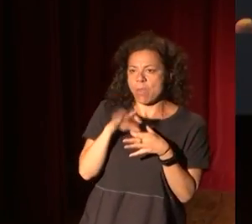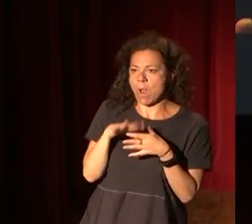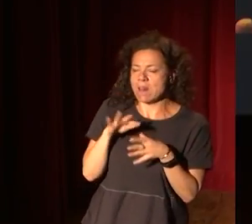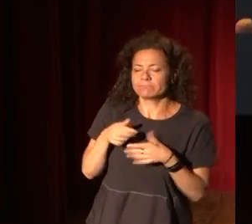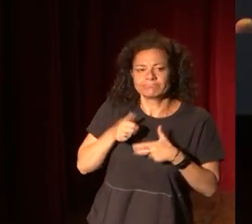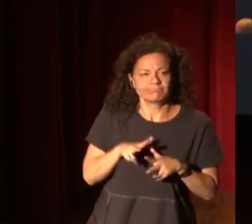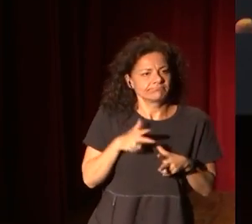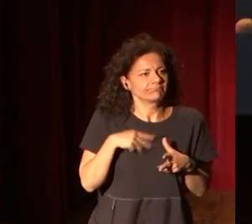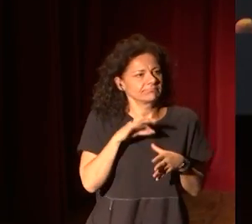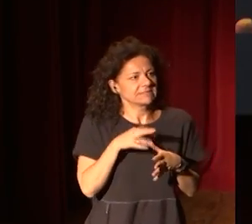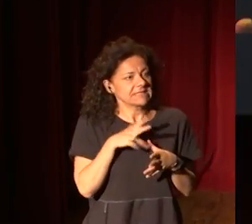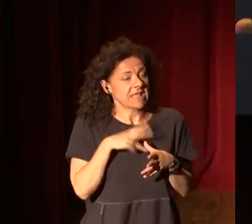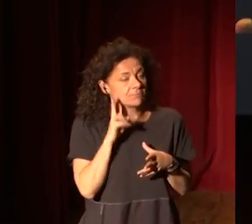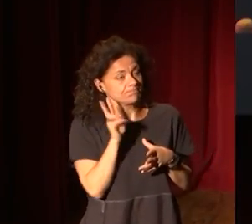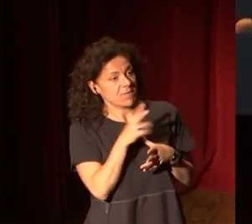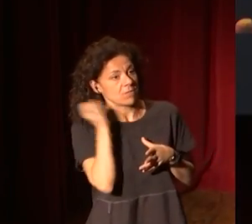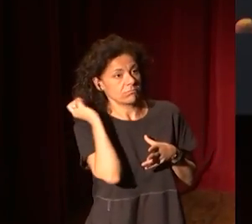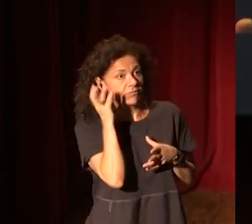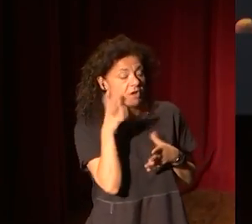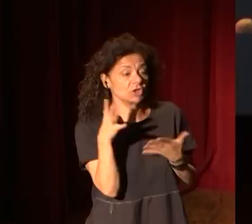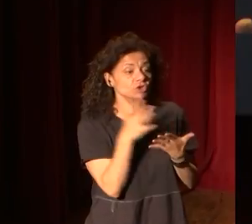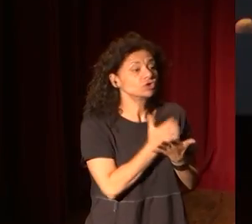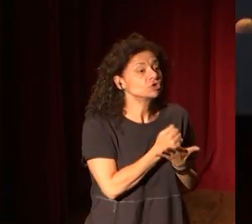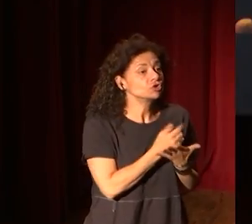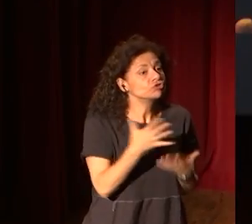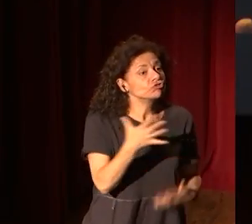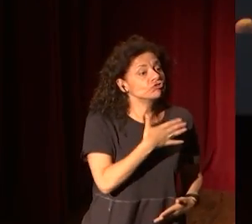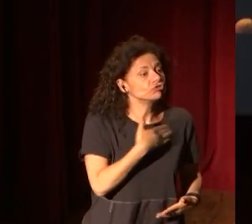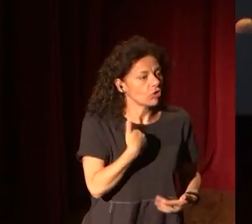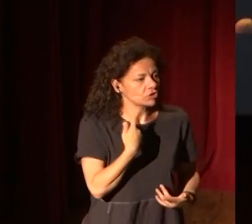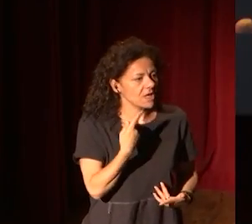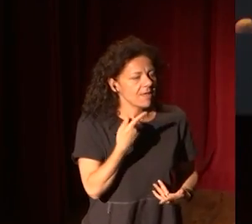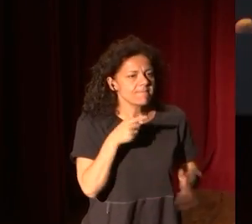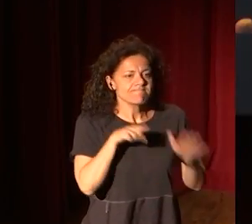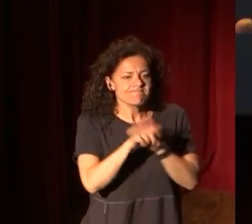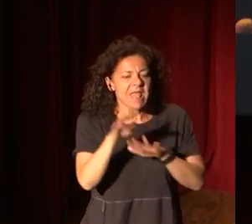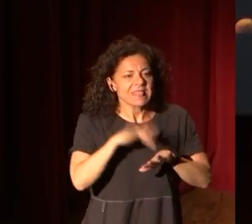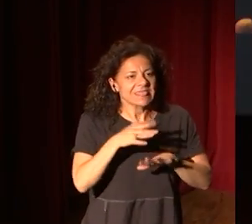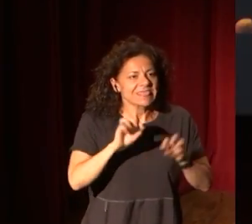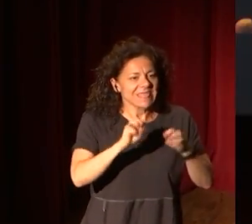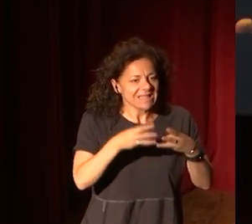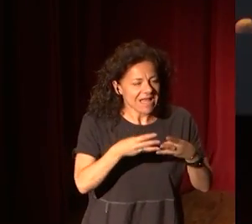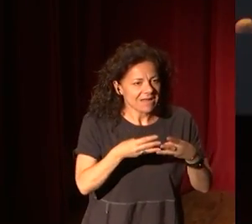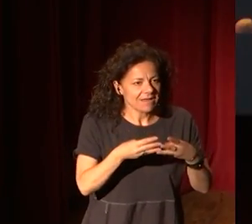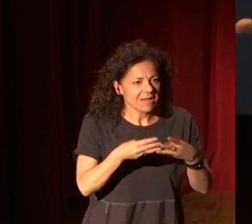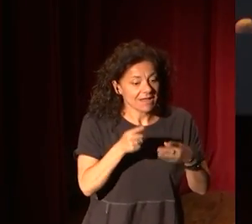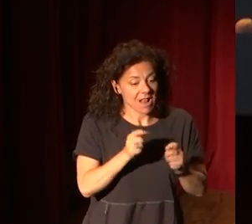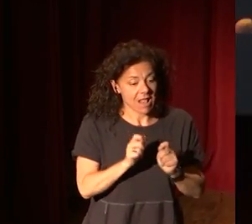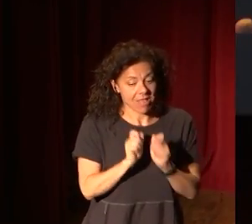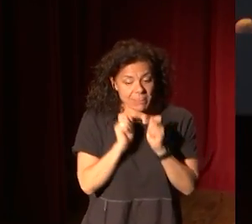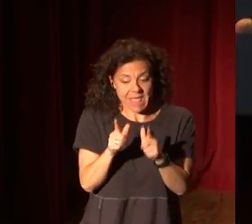¿no?, de papel, ¿no?, y todos queriendo qué hacer con lo digital y qué podemos aportar